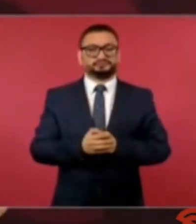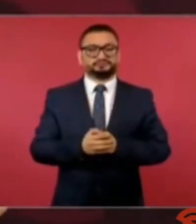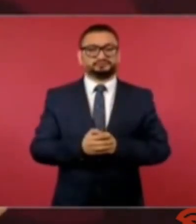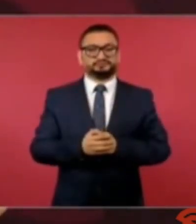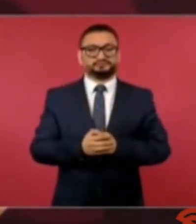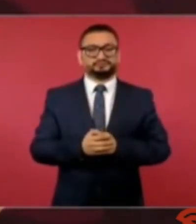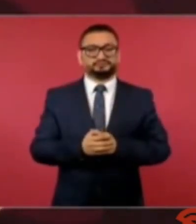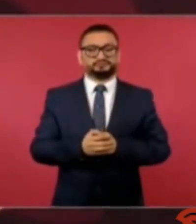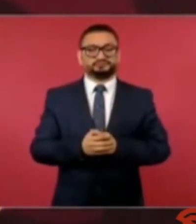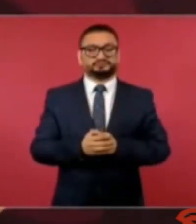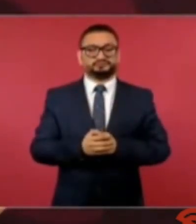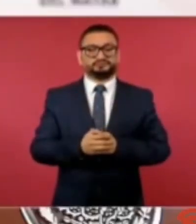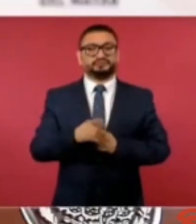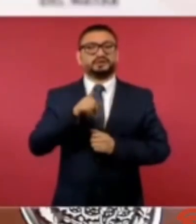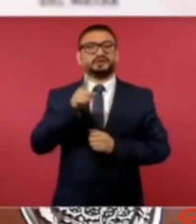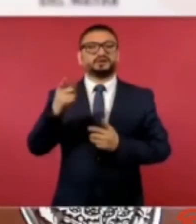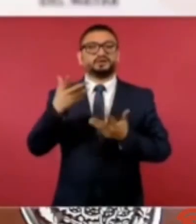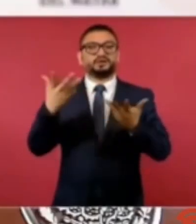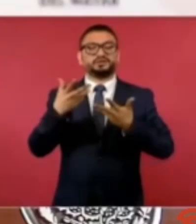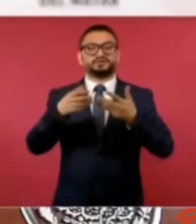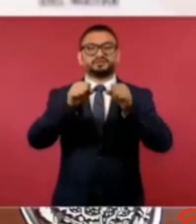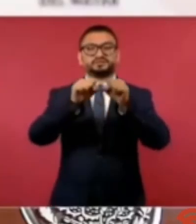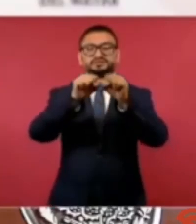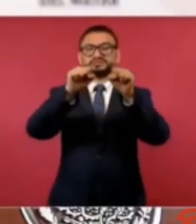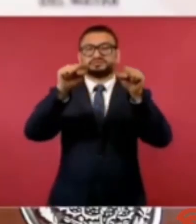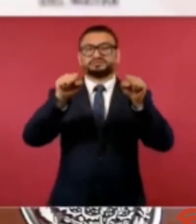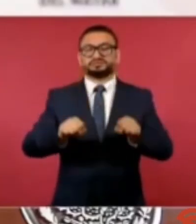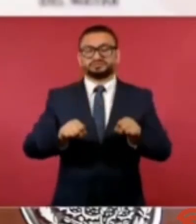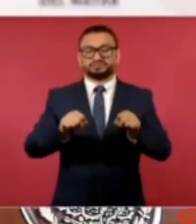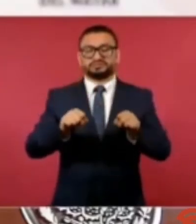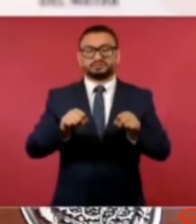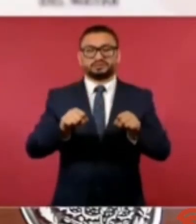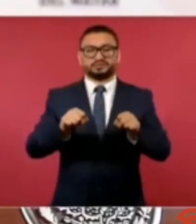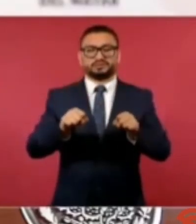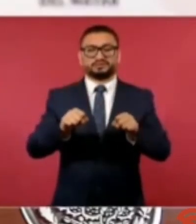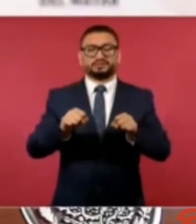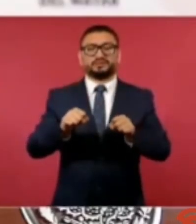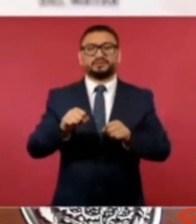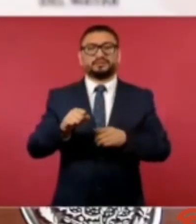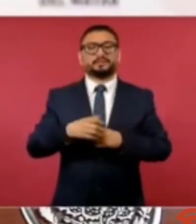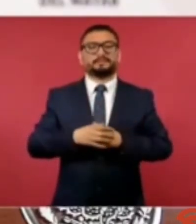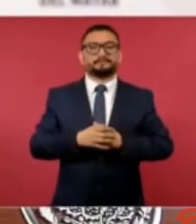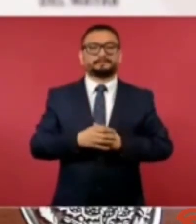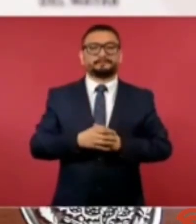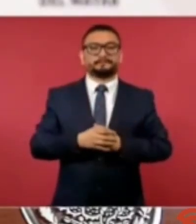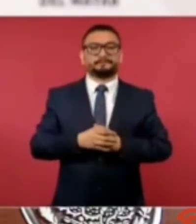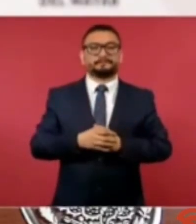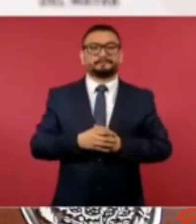el sistema de de